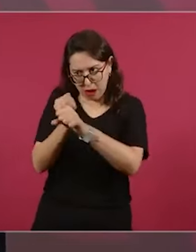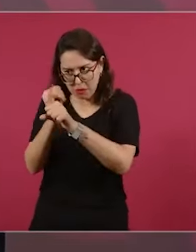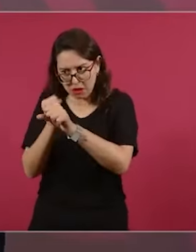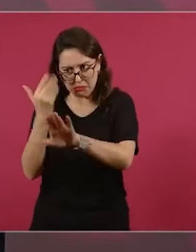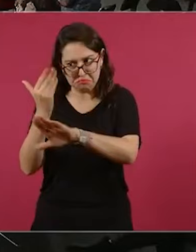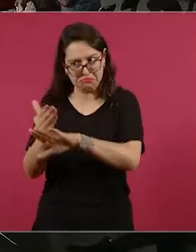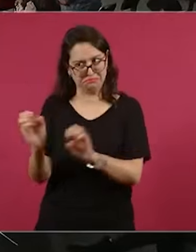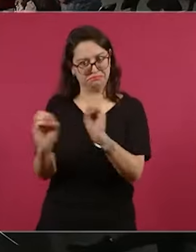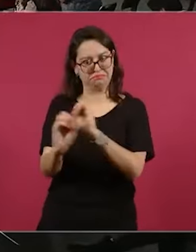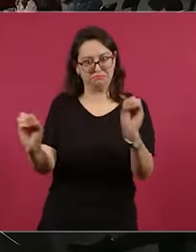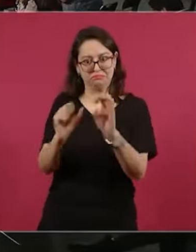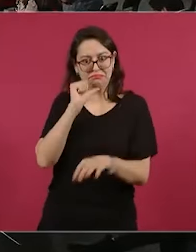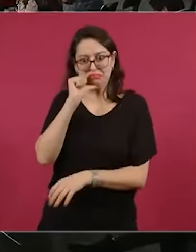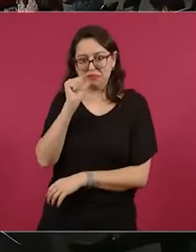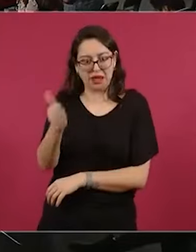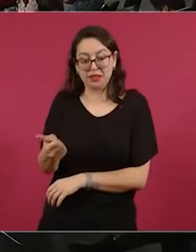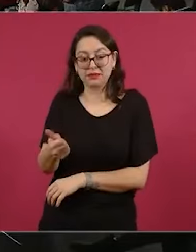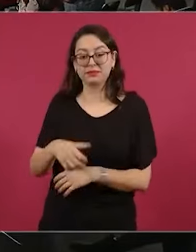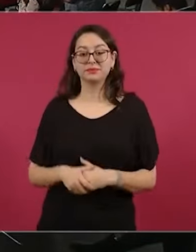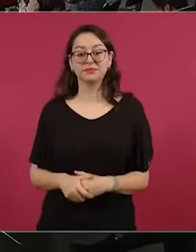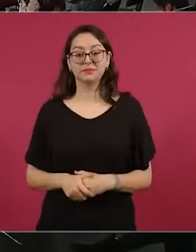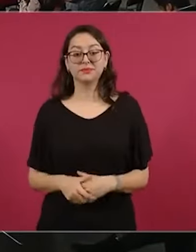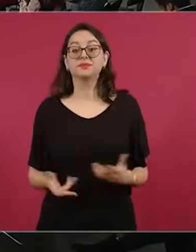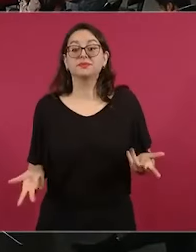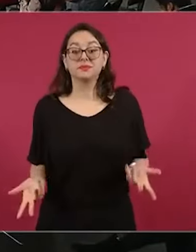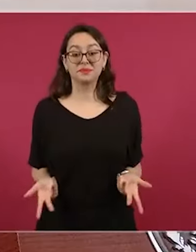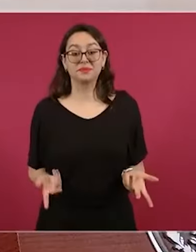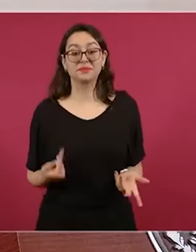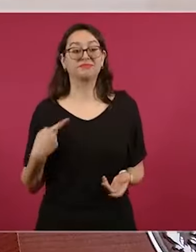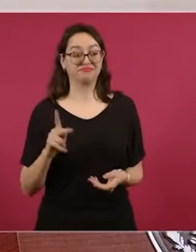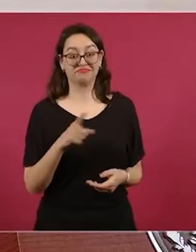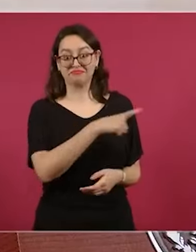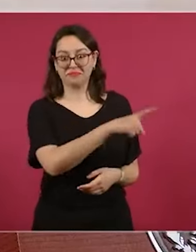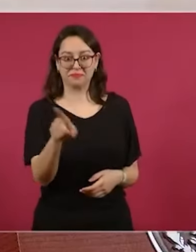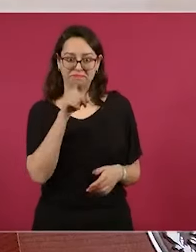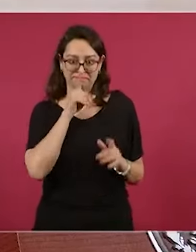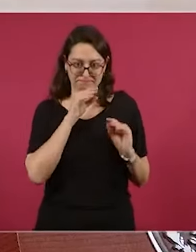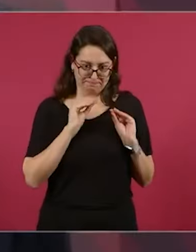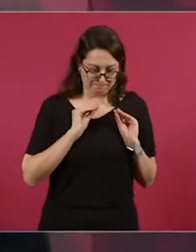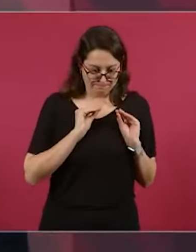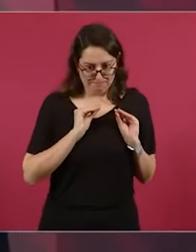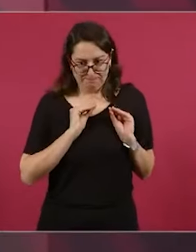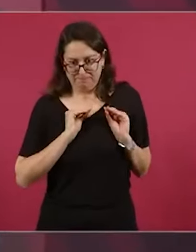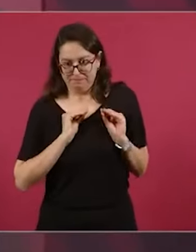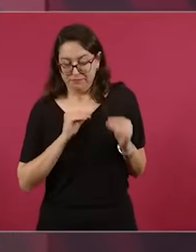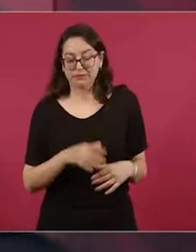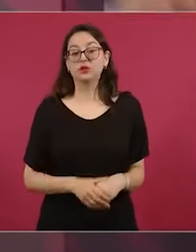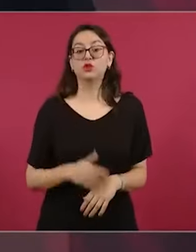me daban ganas a decirlo cómo se expresan allá en mi tierra,